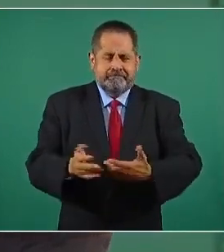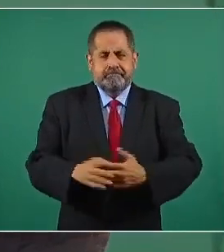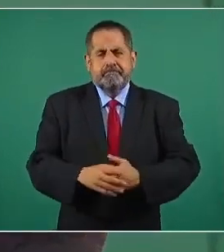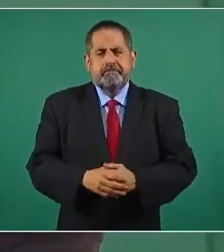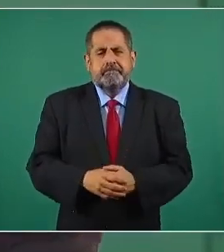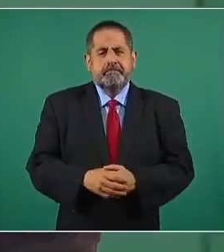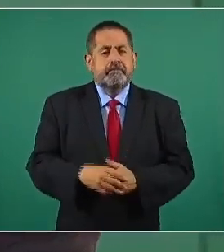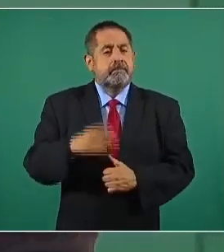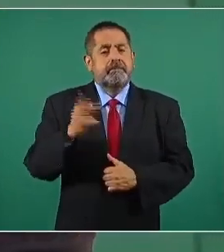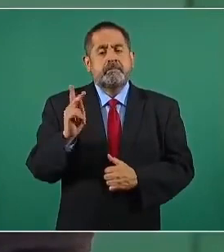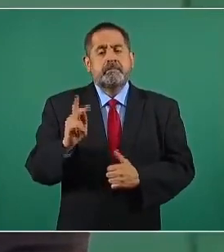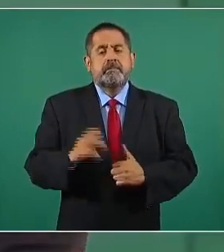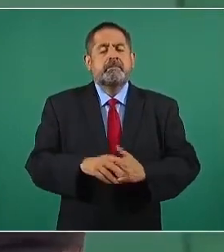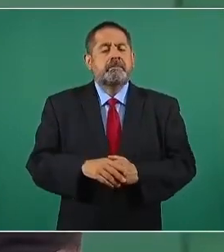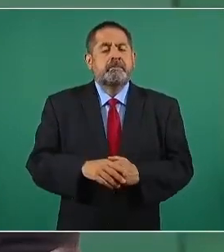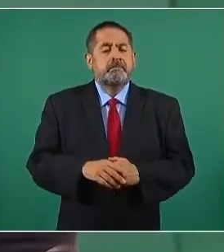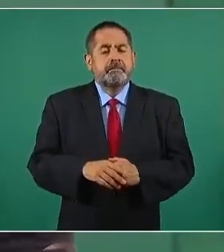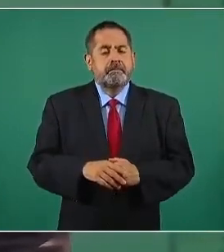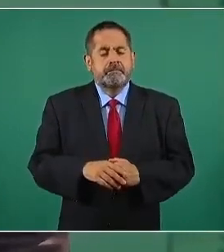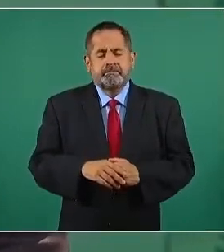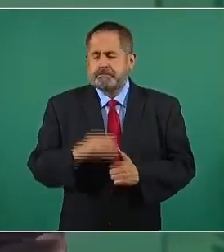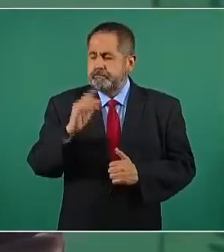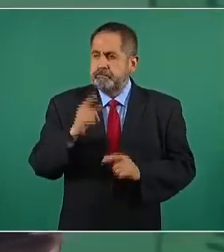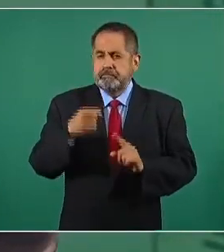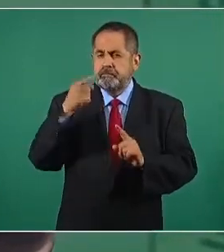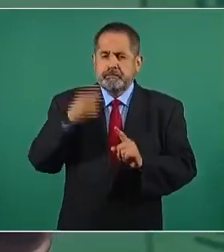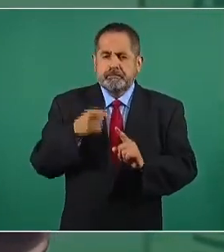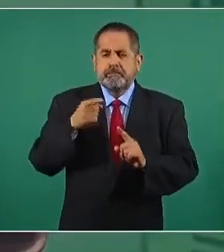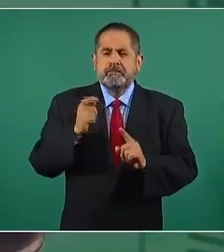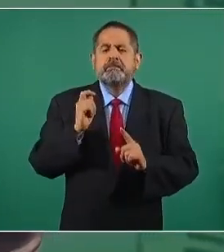Pero la esencia de todo,